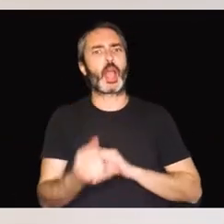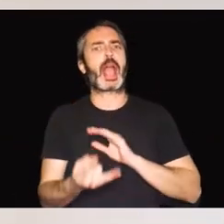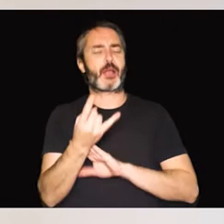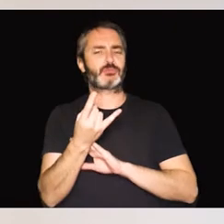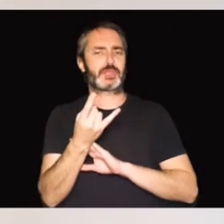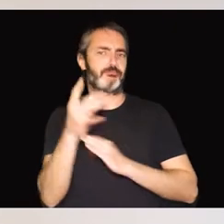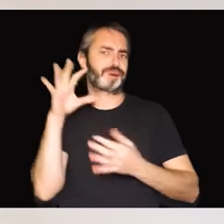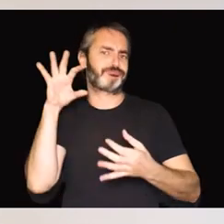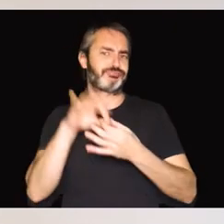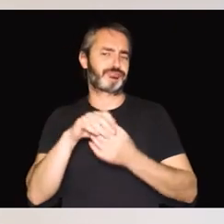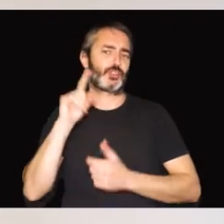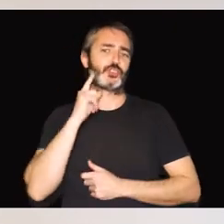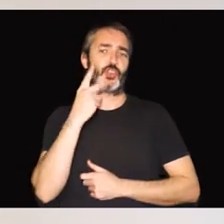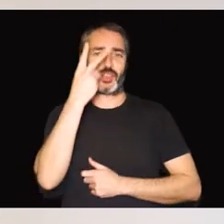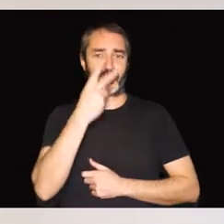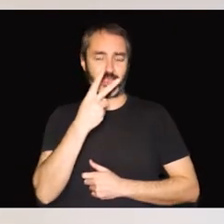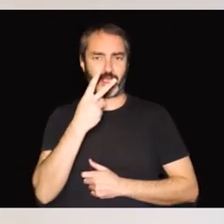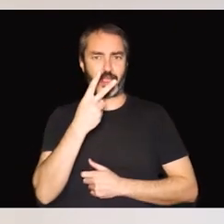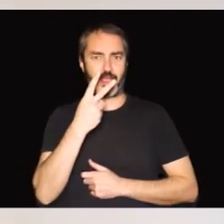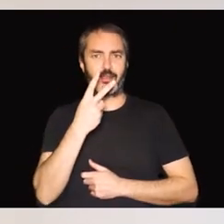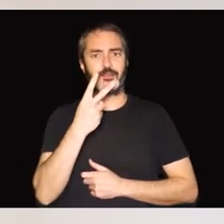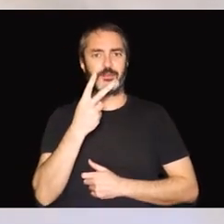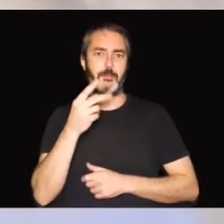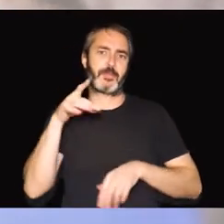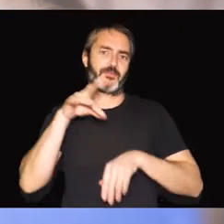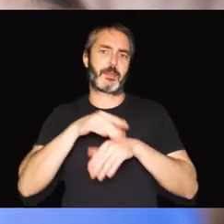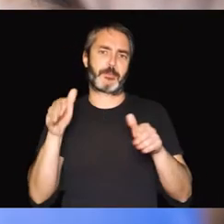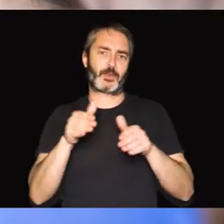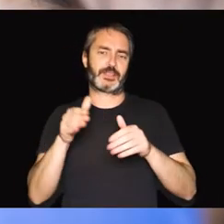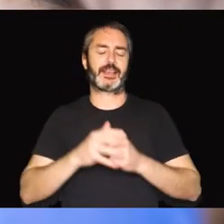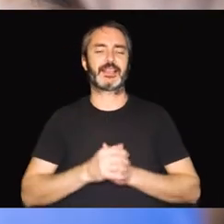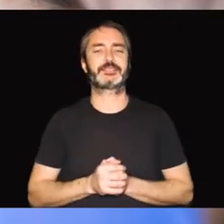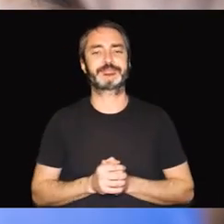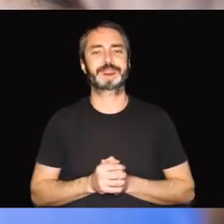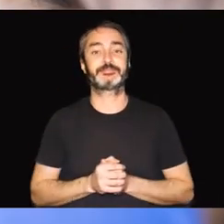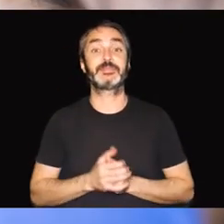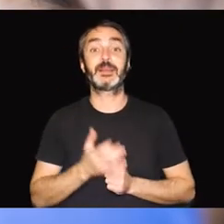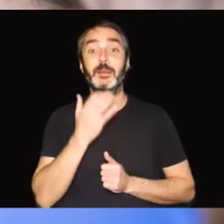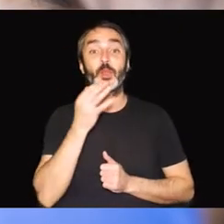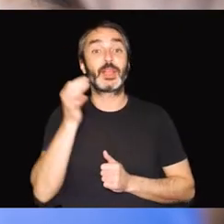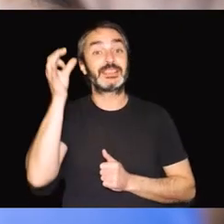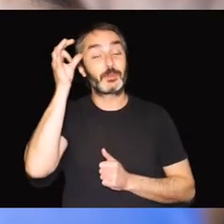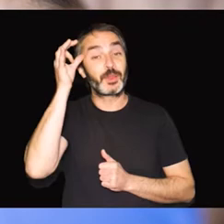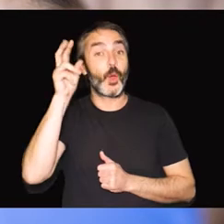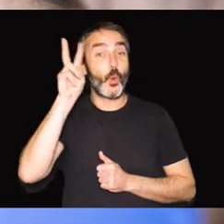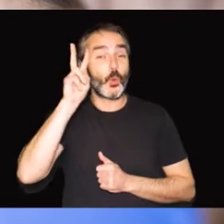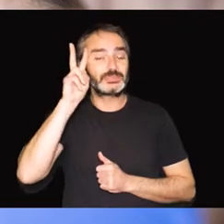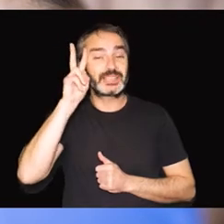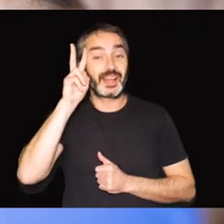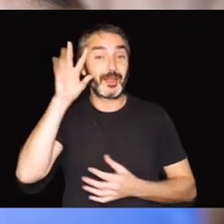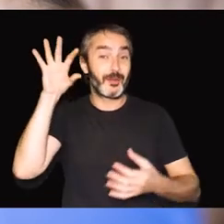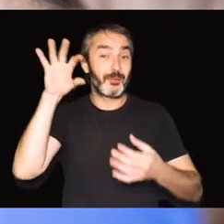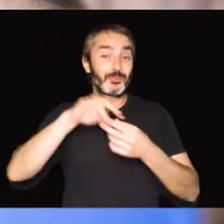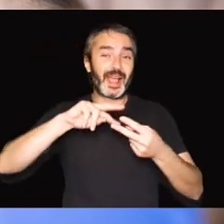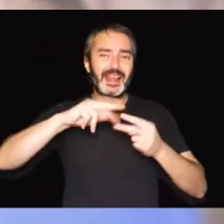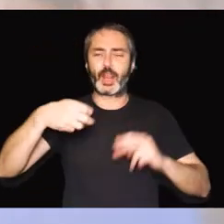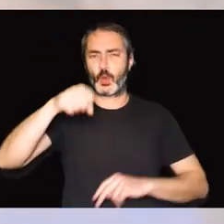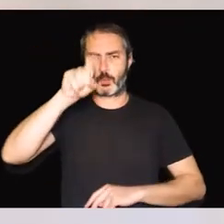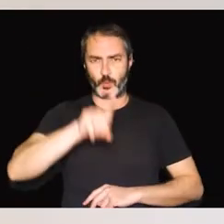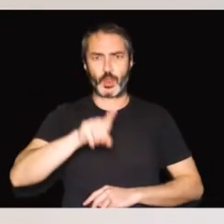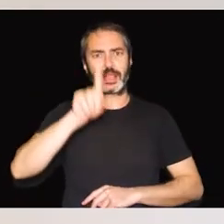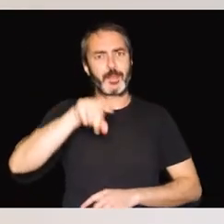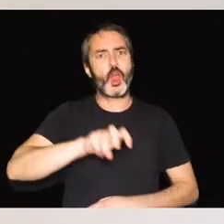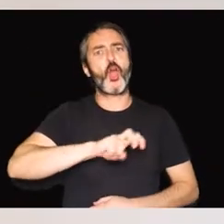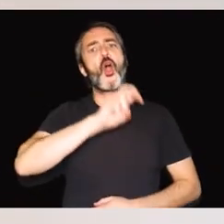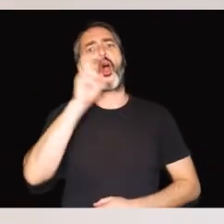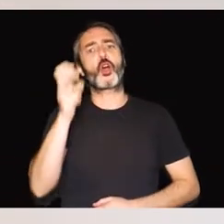entre las que hay muchas enfermedades minoritarias. El síndrome de Usher es la causa genética más frecuente, pero